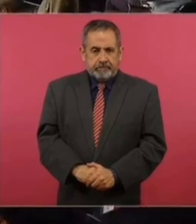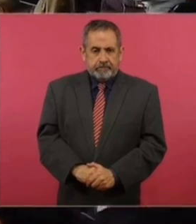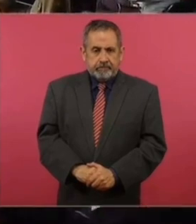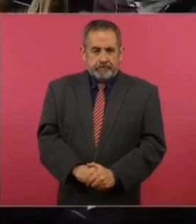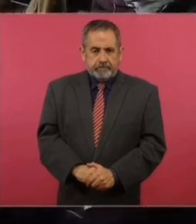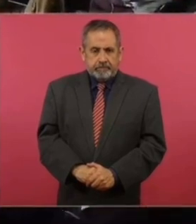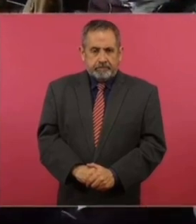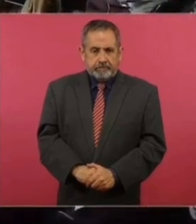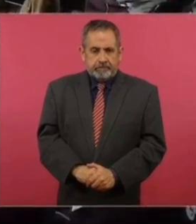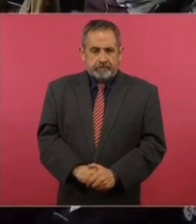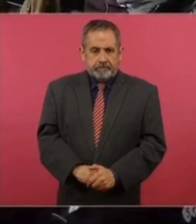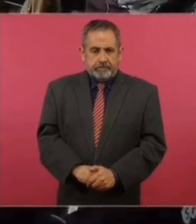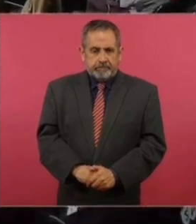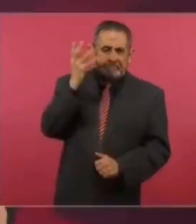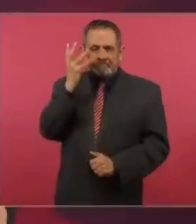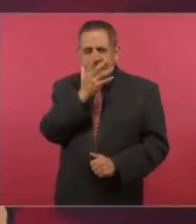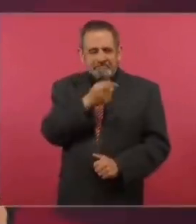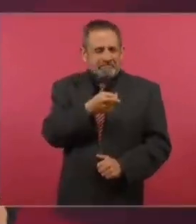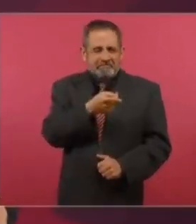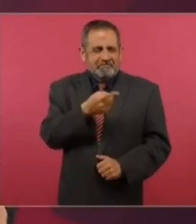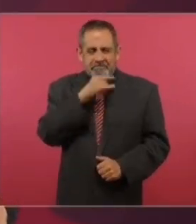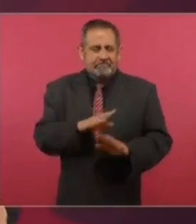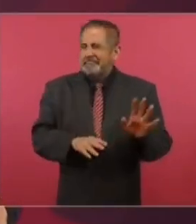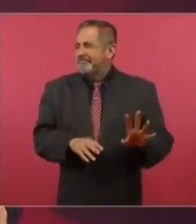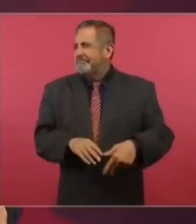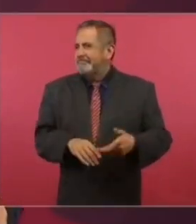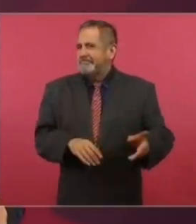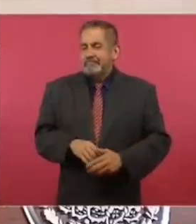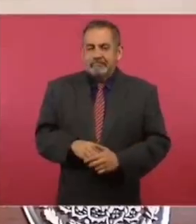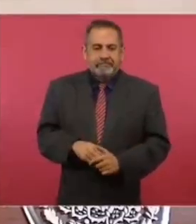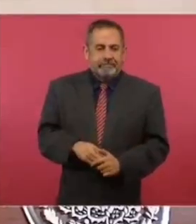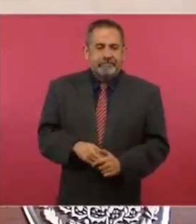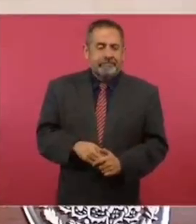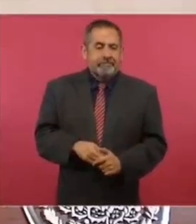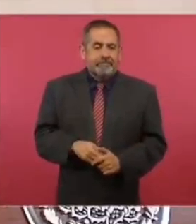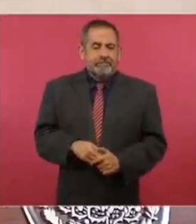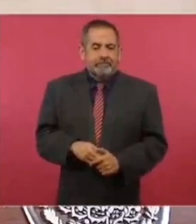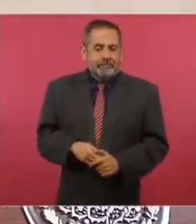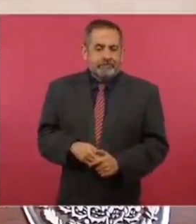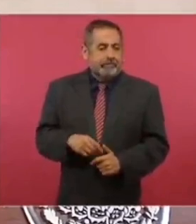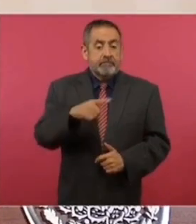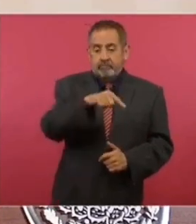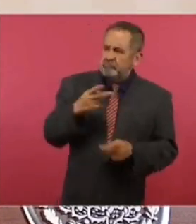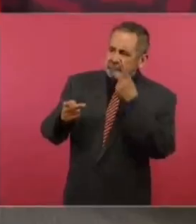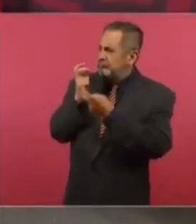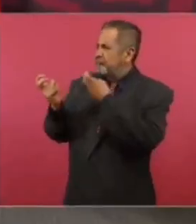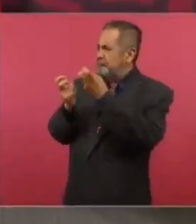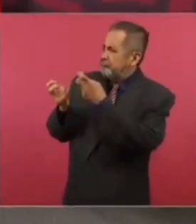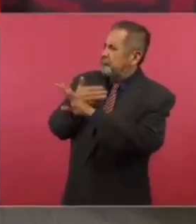Ah, sí, pero es lo mismo. Ellos pueden calumniar,